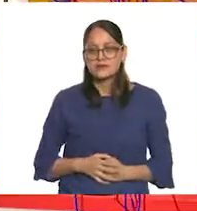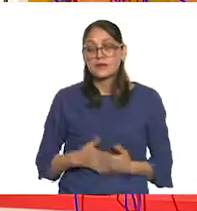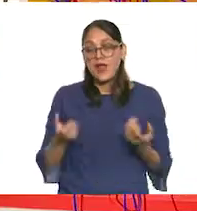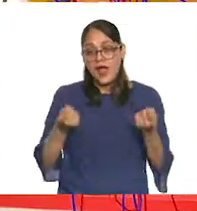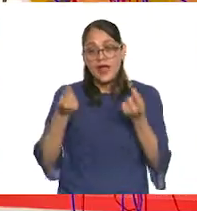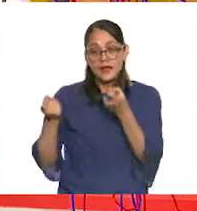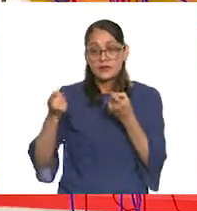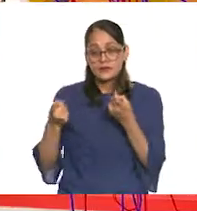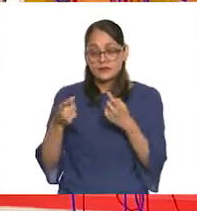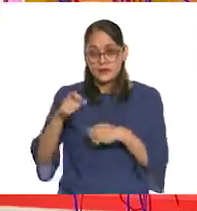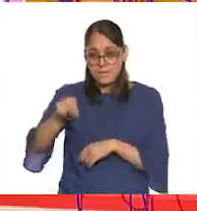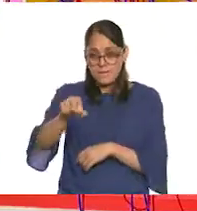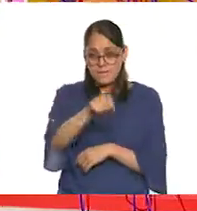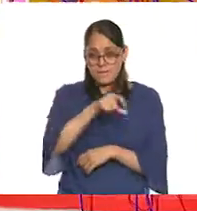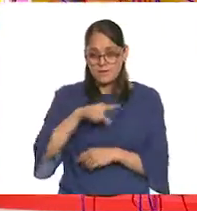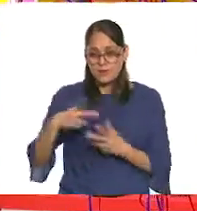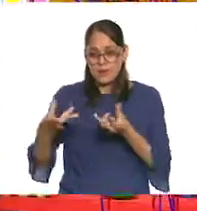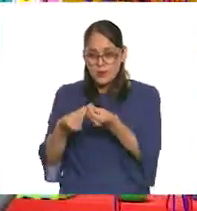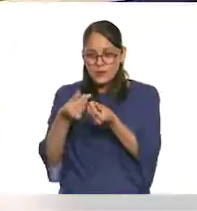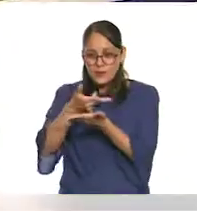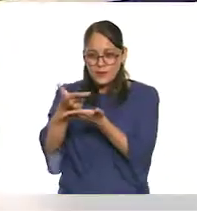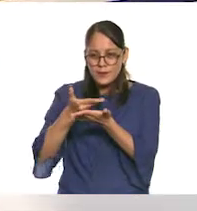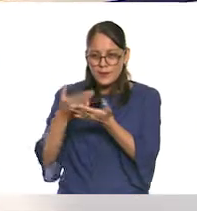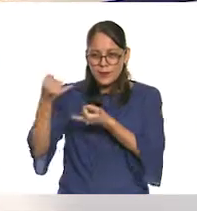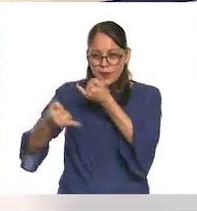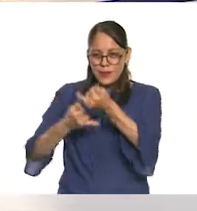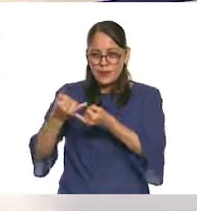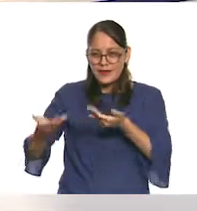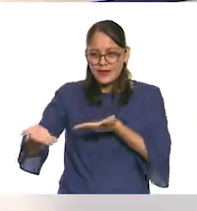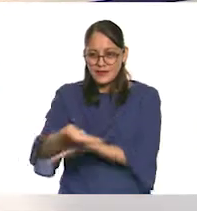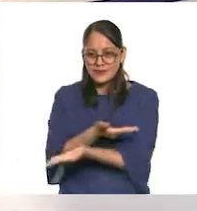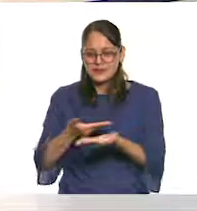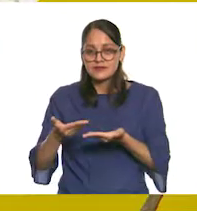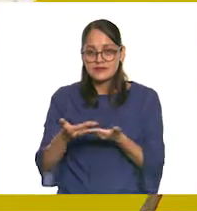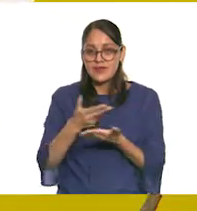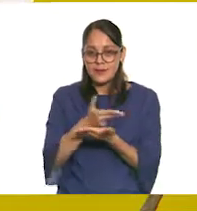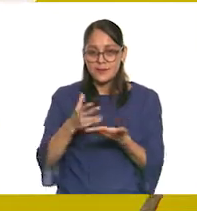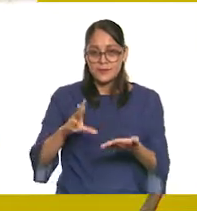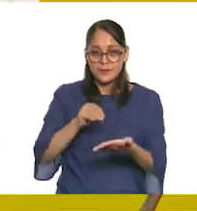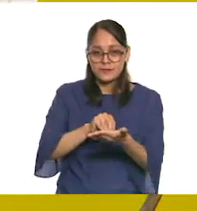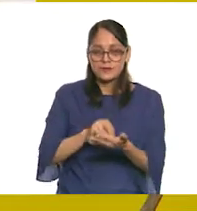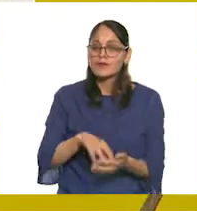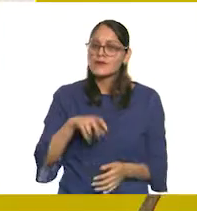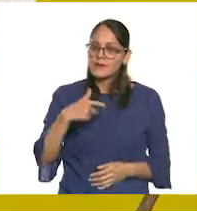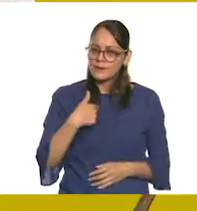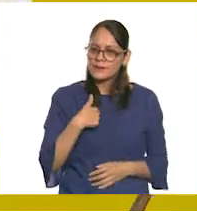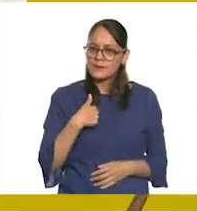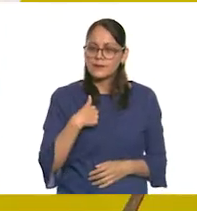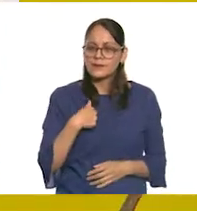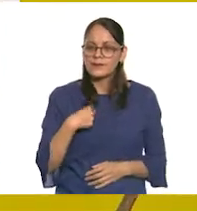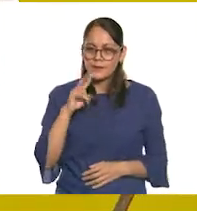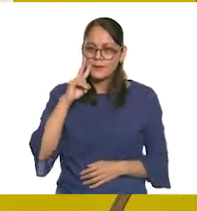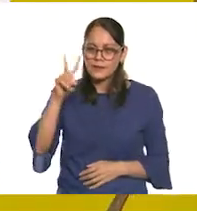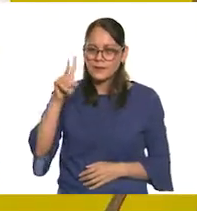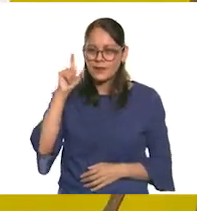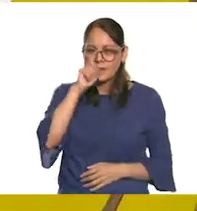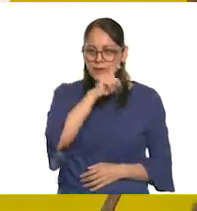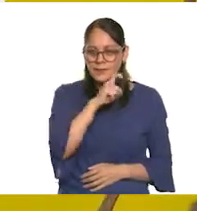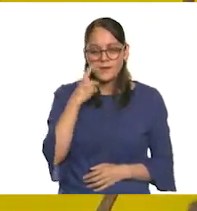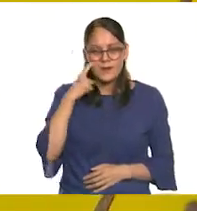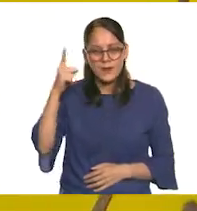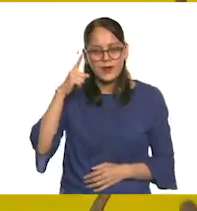se dibujan ustedes mismos con ellas jugando. Es que yo veo muy difícil